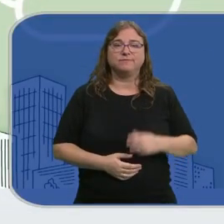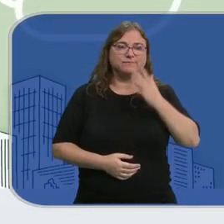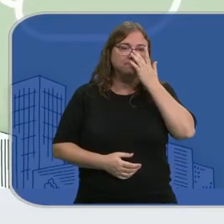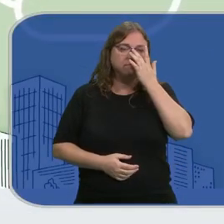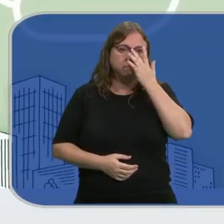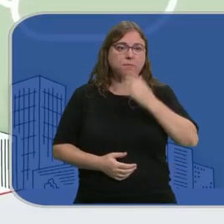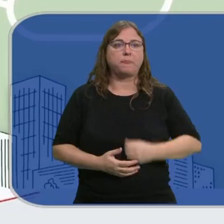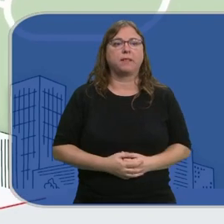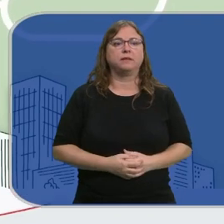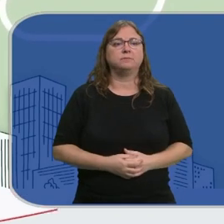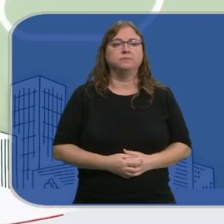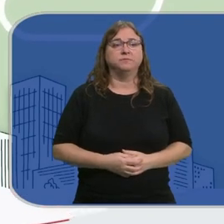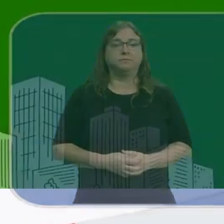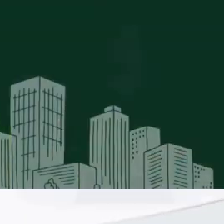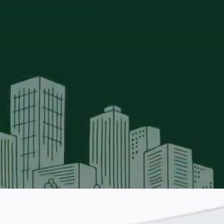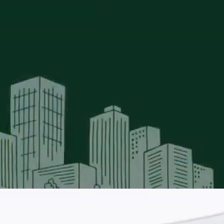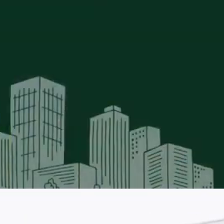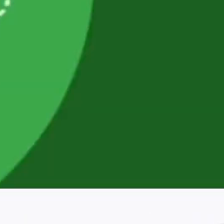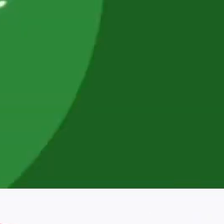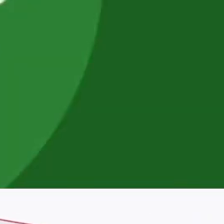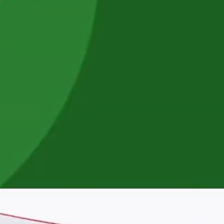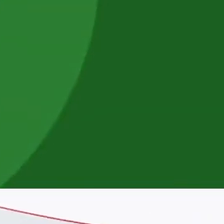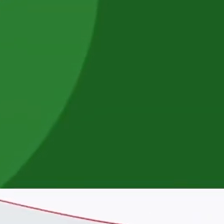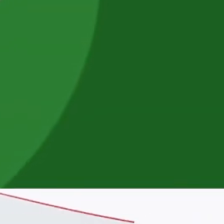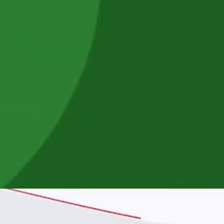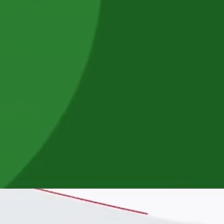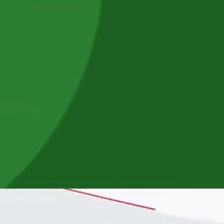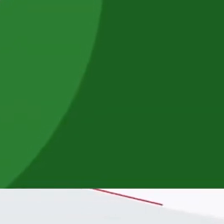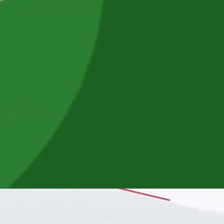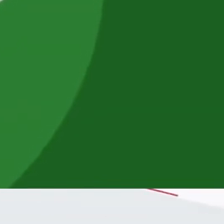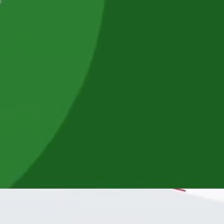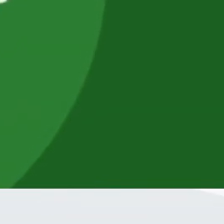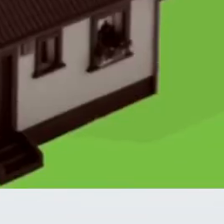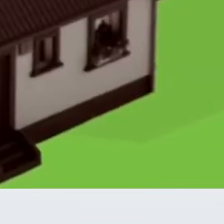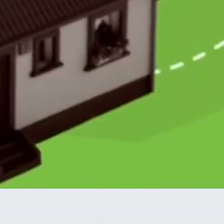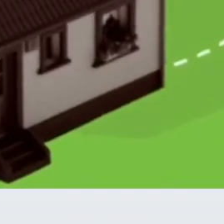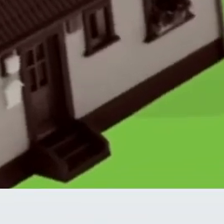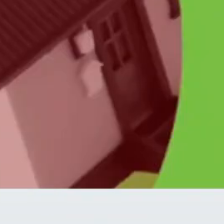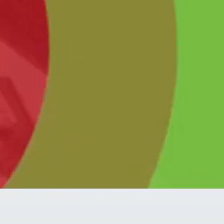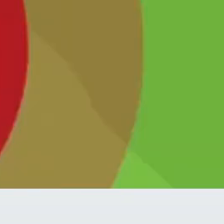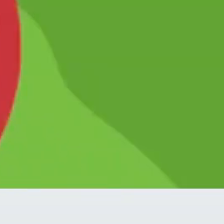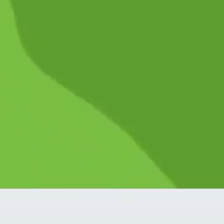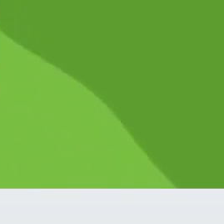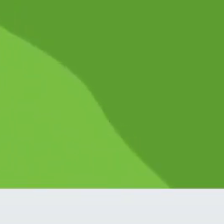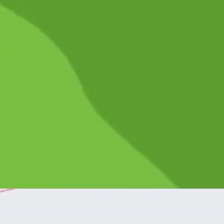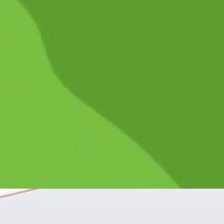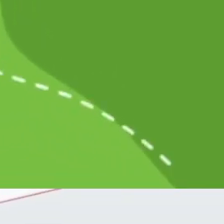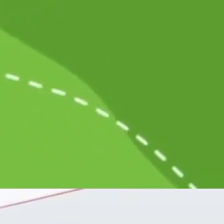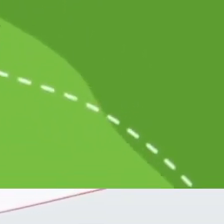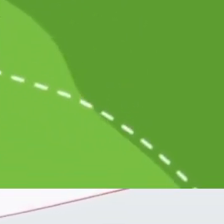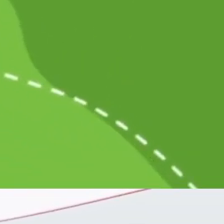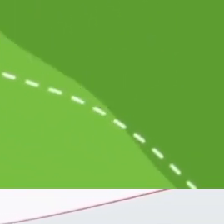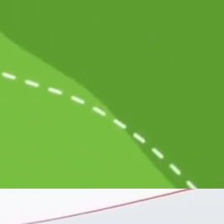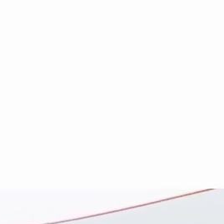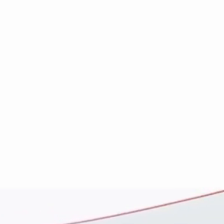Si estás buscando un banco que crea en ti conecte contigo entienda de dónde vienes y te